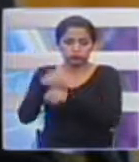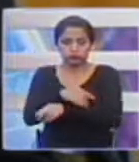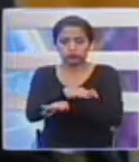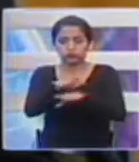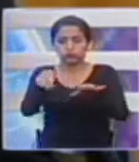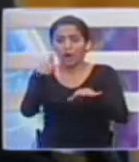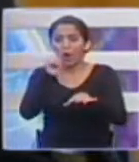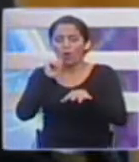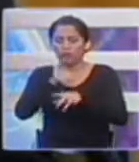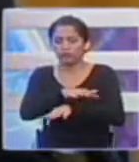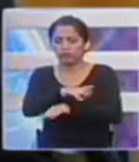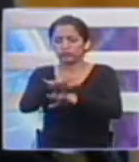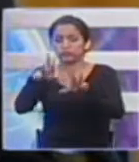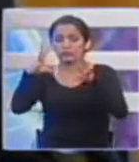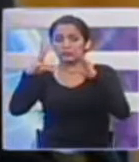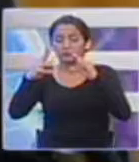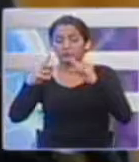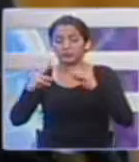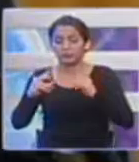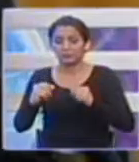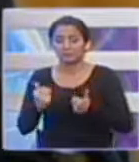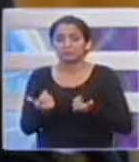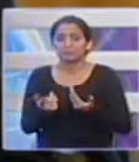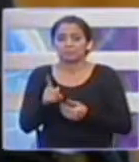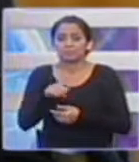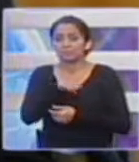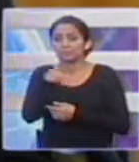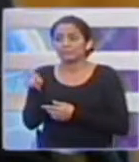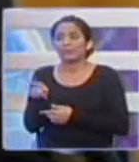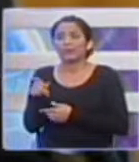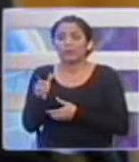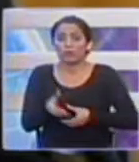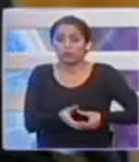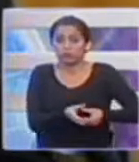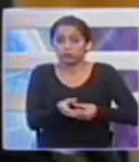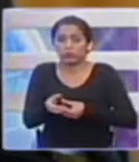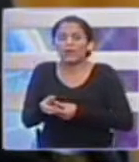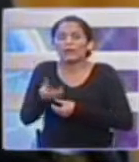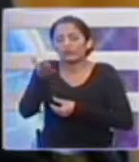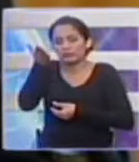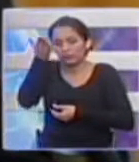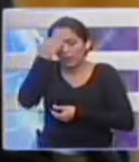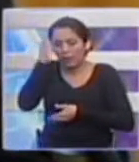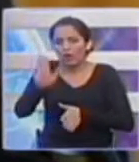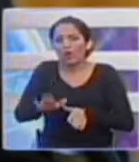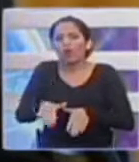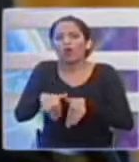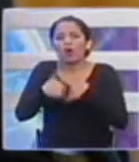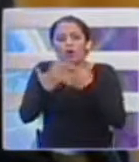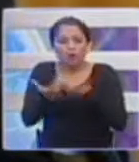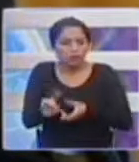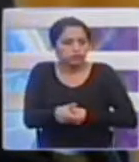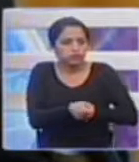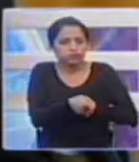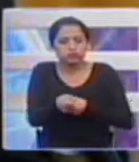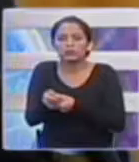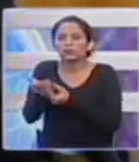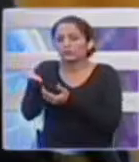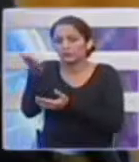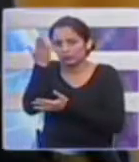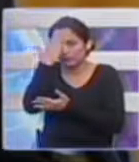Esto tiene que ser muy evaluado por los cuerpos de bomberos. Ellos conocen la accesibilidad del territorio y la accesibilidad también del recurso agua, que